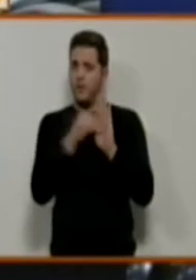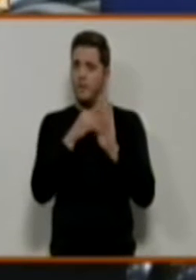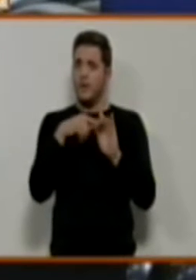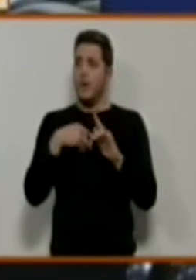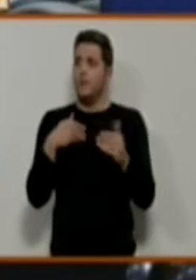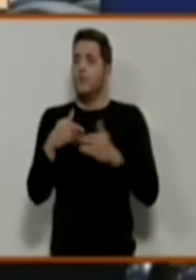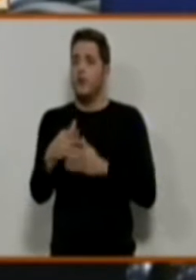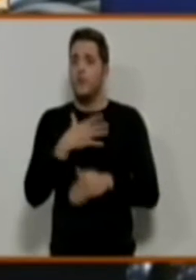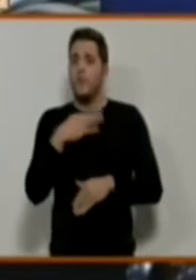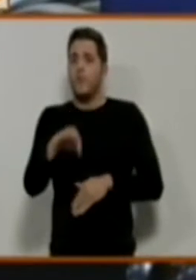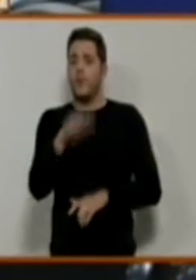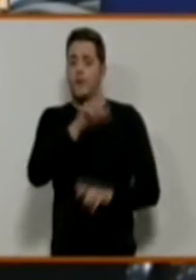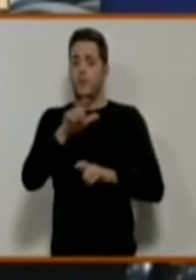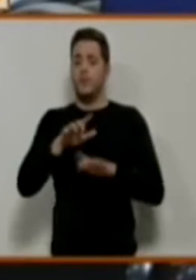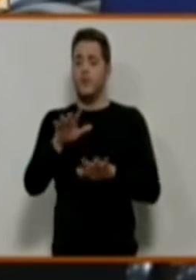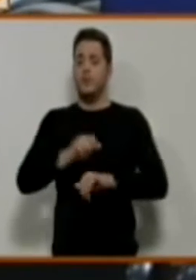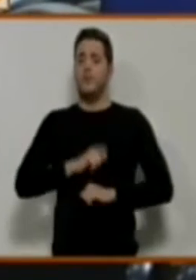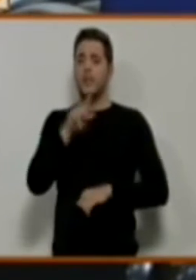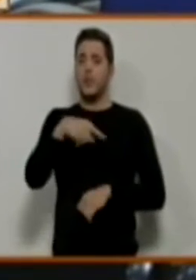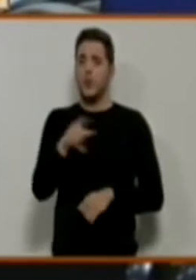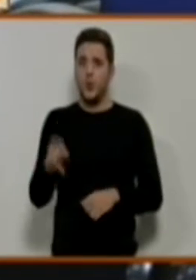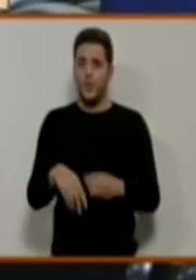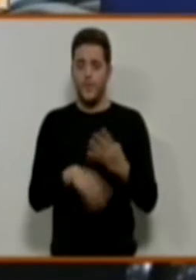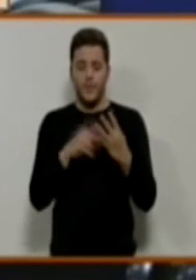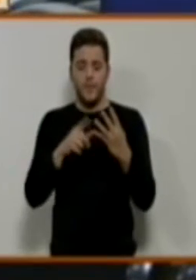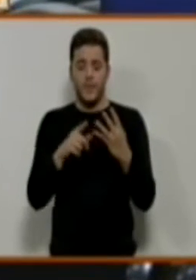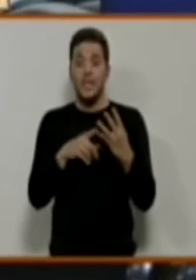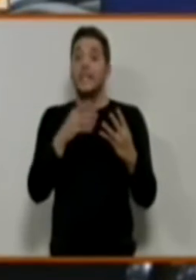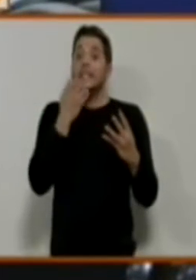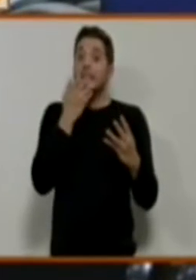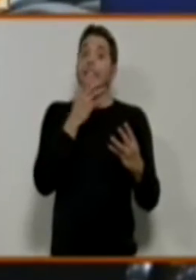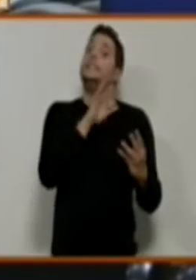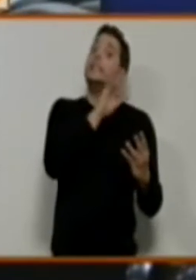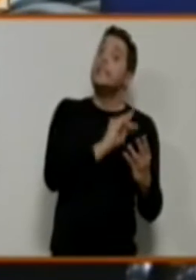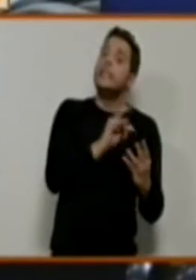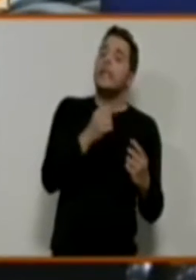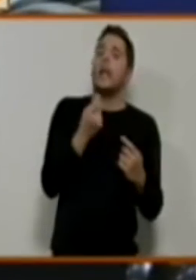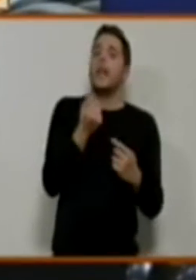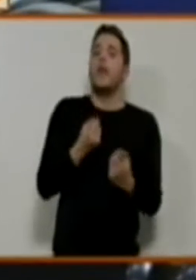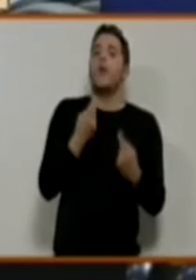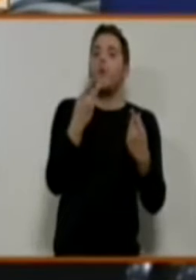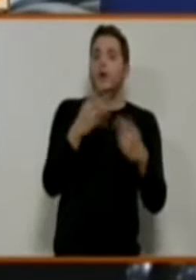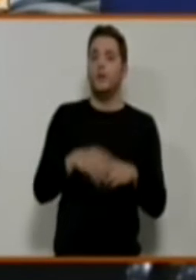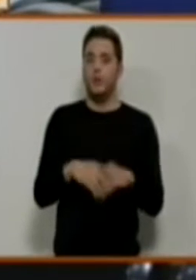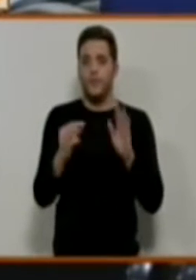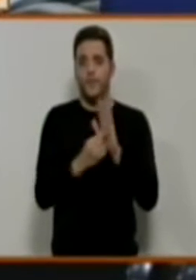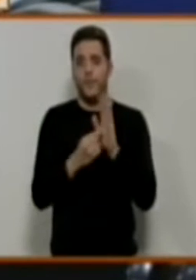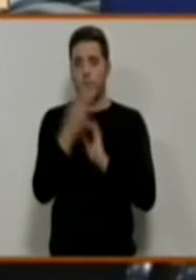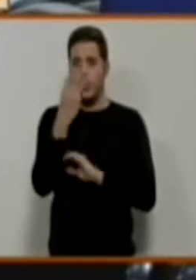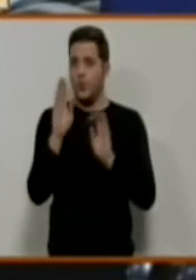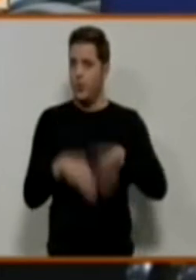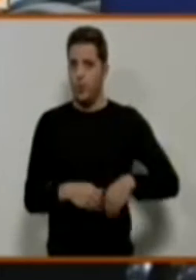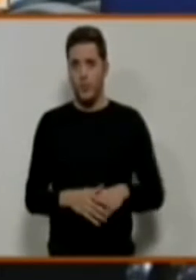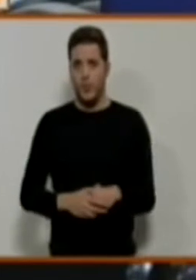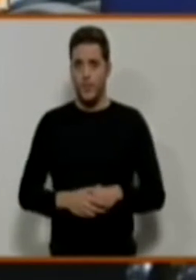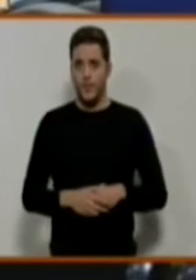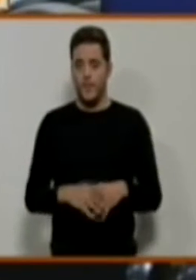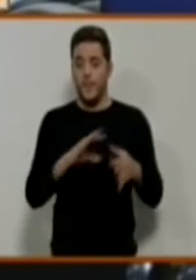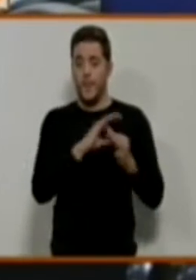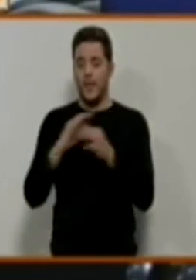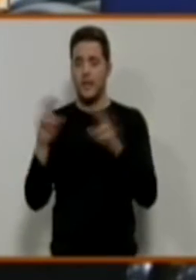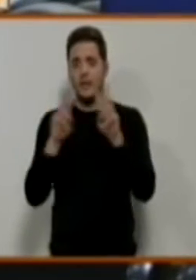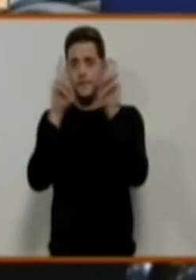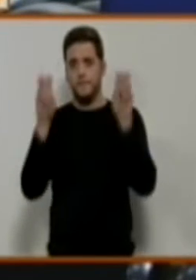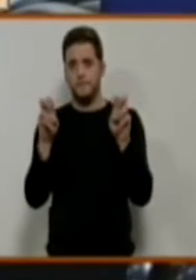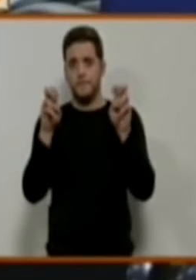de refugiados?». En caso afirmativo, «¿Cuál es su cuantía presupuestaria?». Tercer punto y último. En relación con los altos